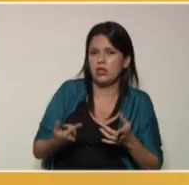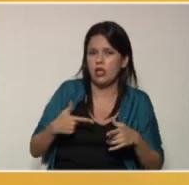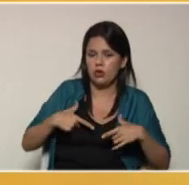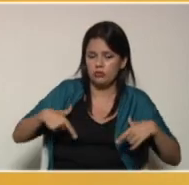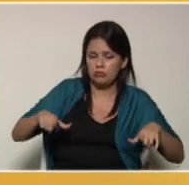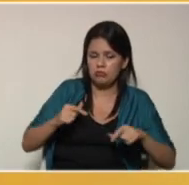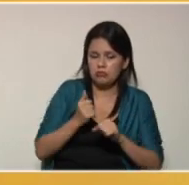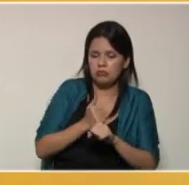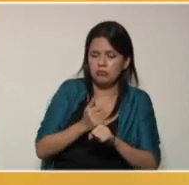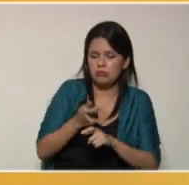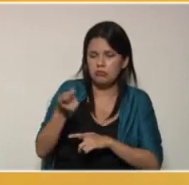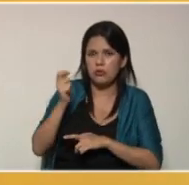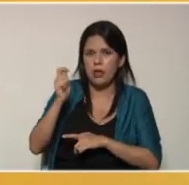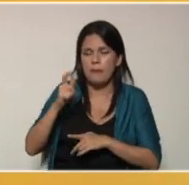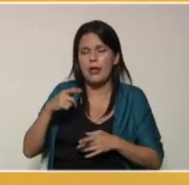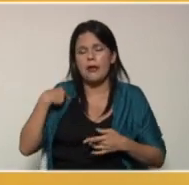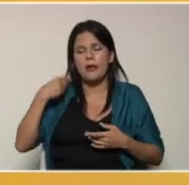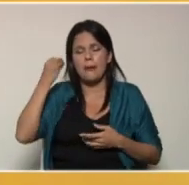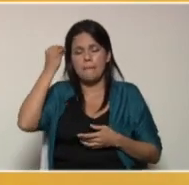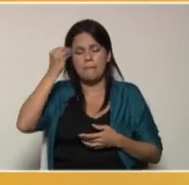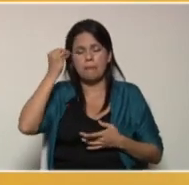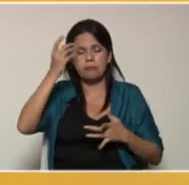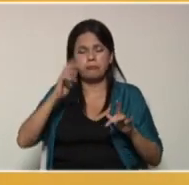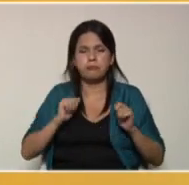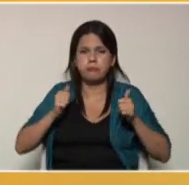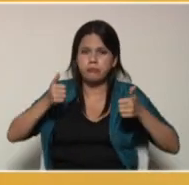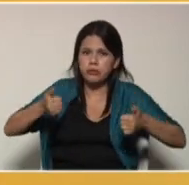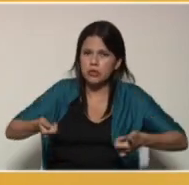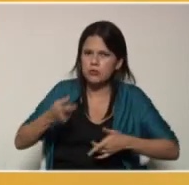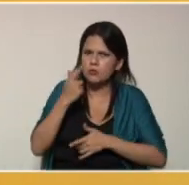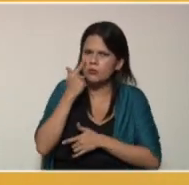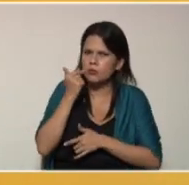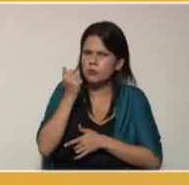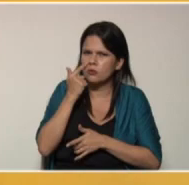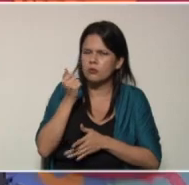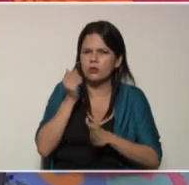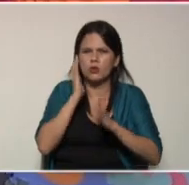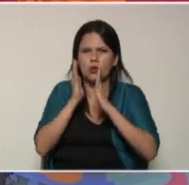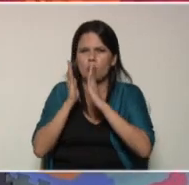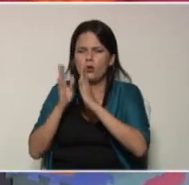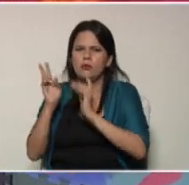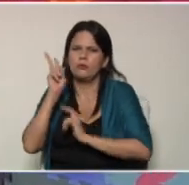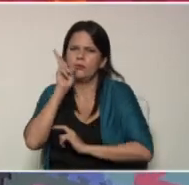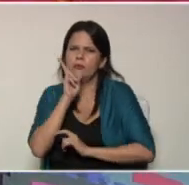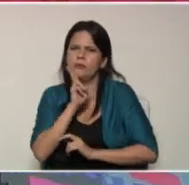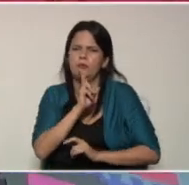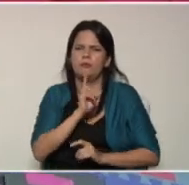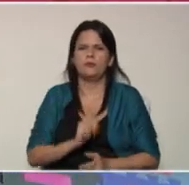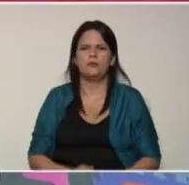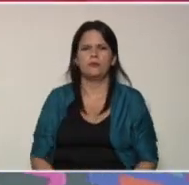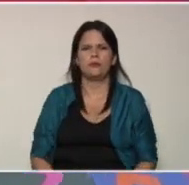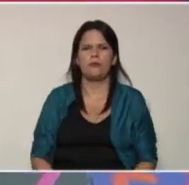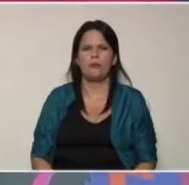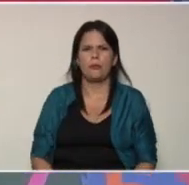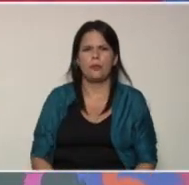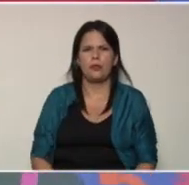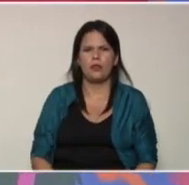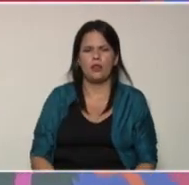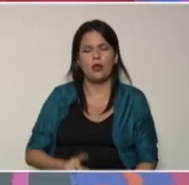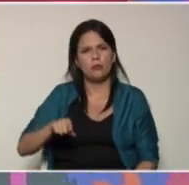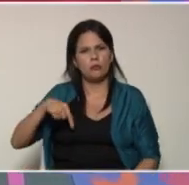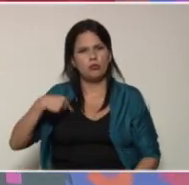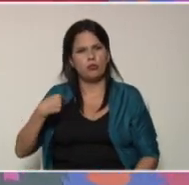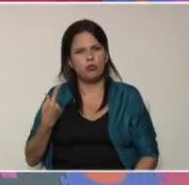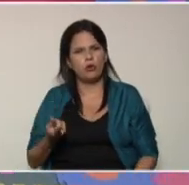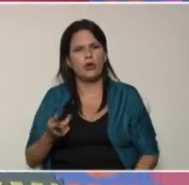este ya vaya mentalizado o acostumbrándose a un orden y limpieza. Luego ofrecemos la